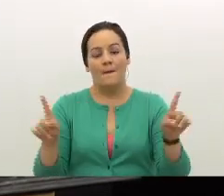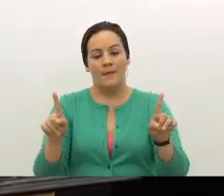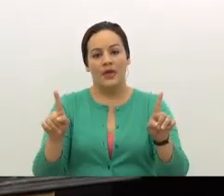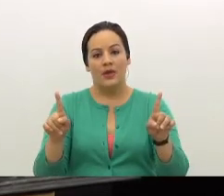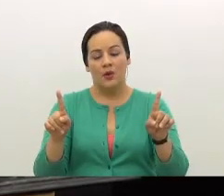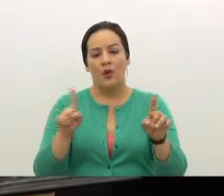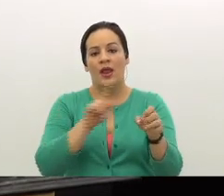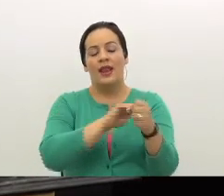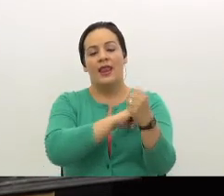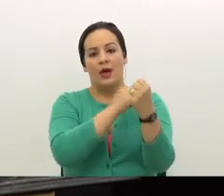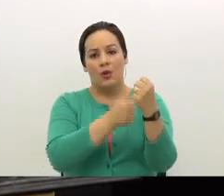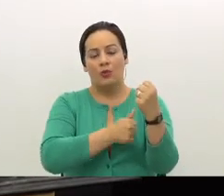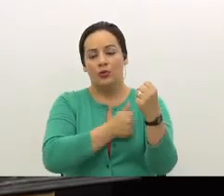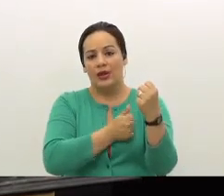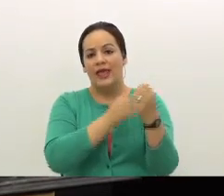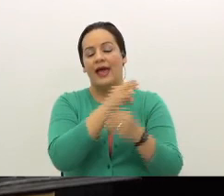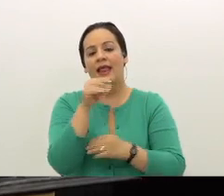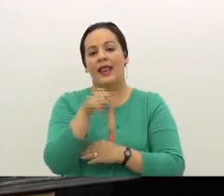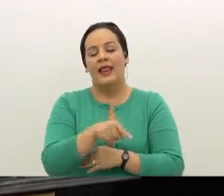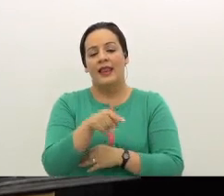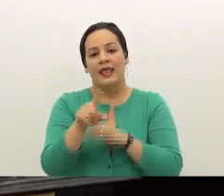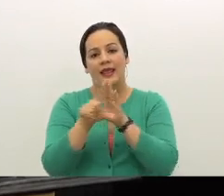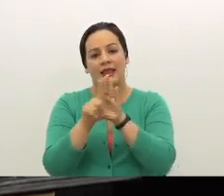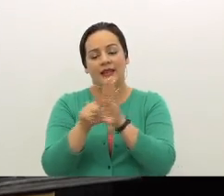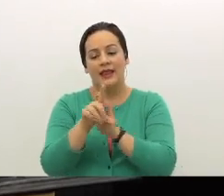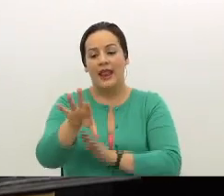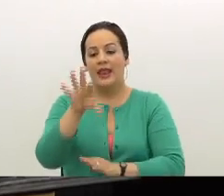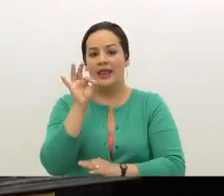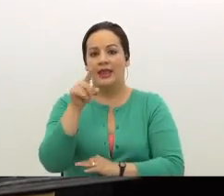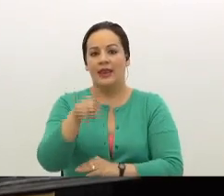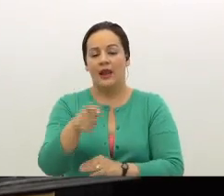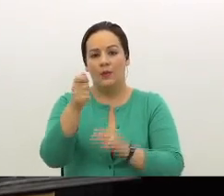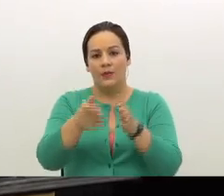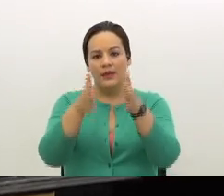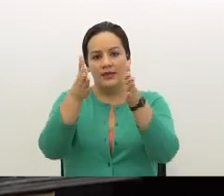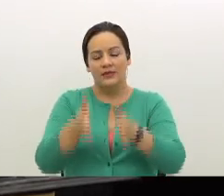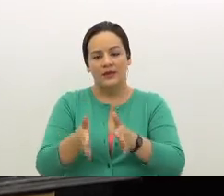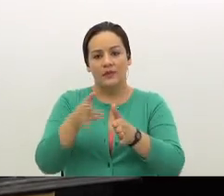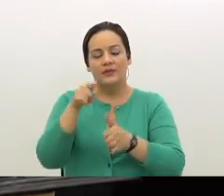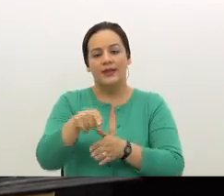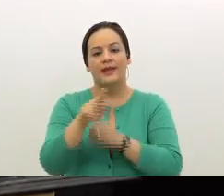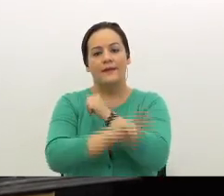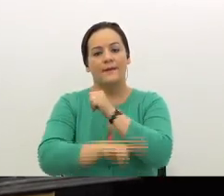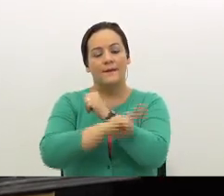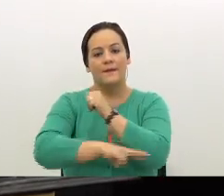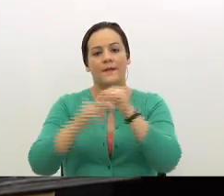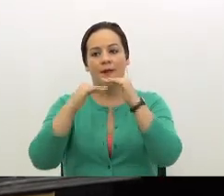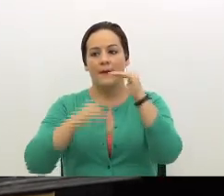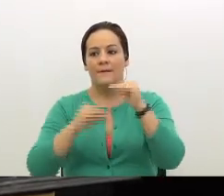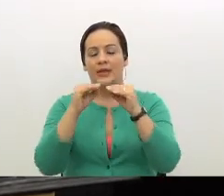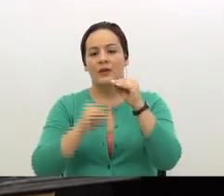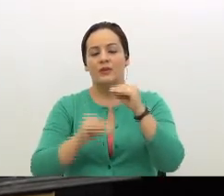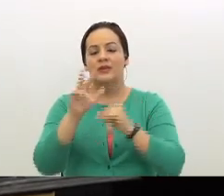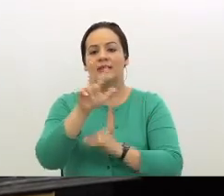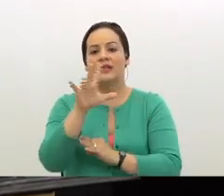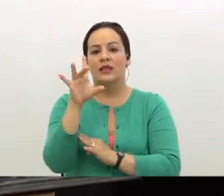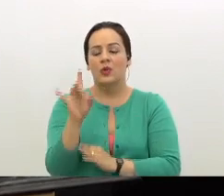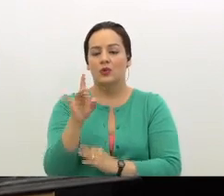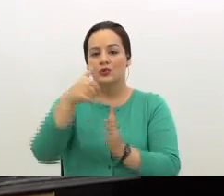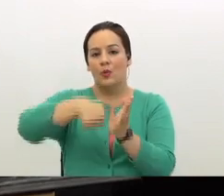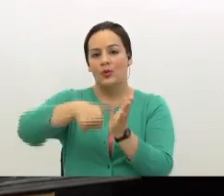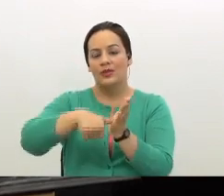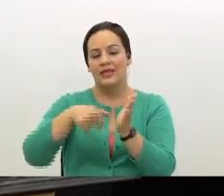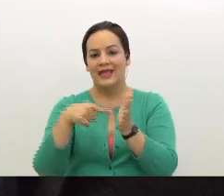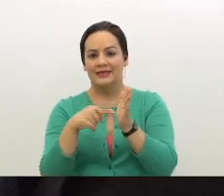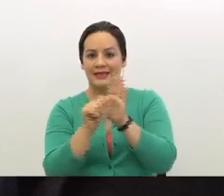legislativa de elegir a los magistrados de la República recae en no menos de 38 votos de esta Asamblea